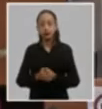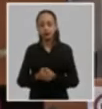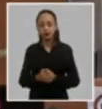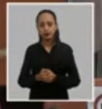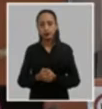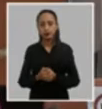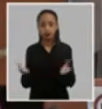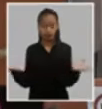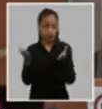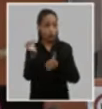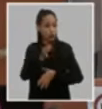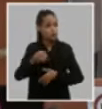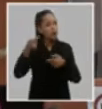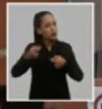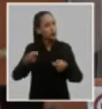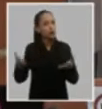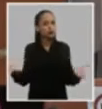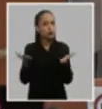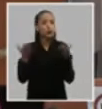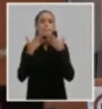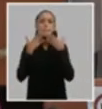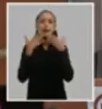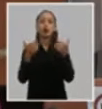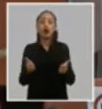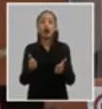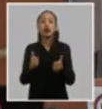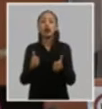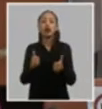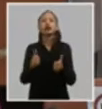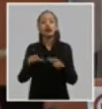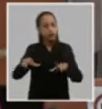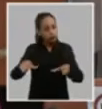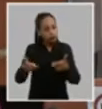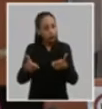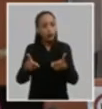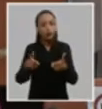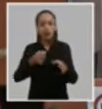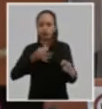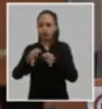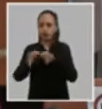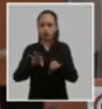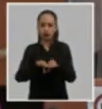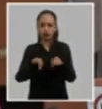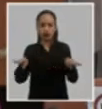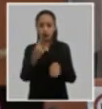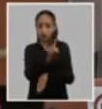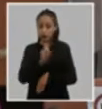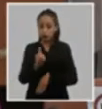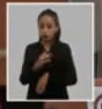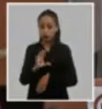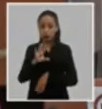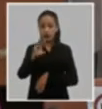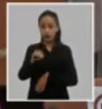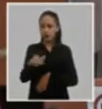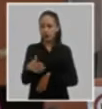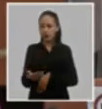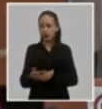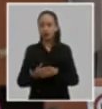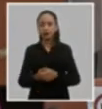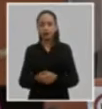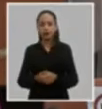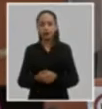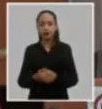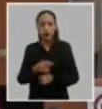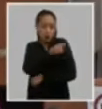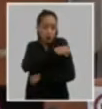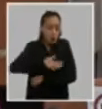desarrollo municipal y procediendo inmediatamente a su implementación nosotros decimos general de ejército que la población